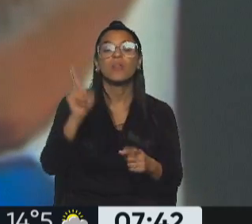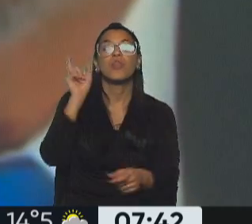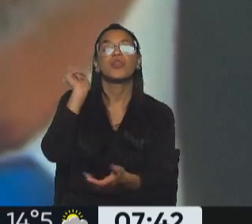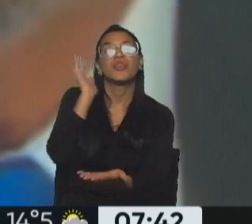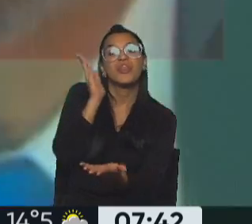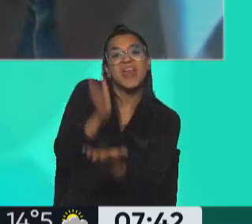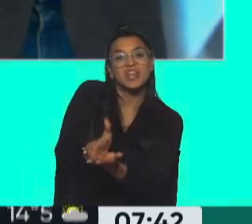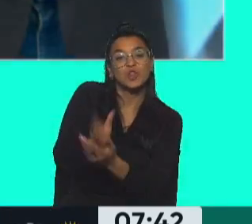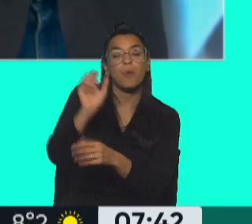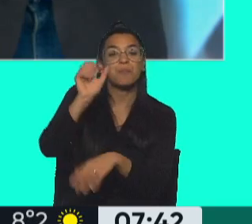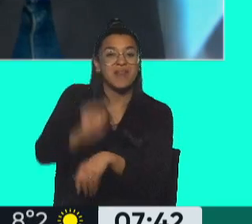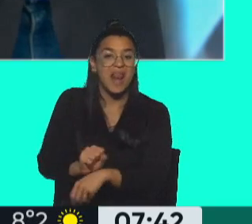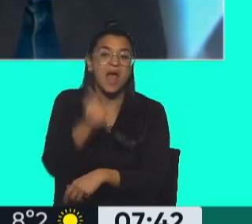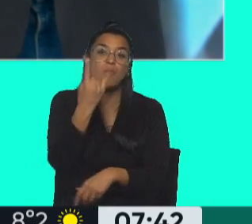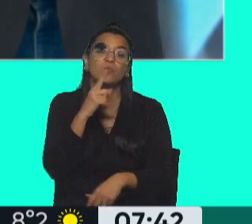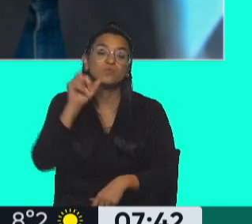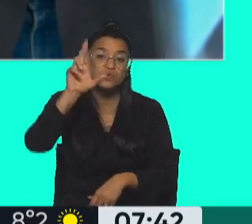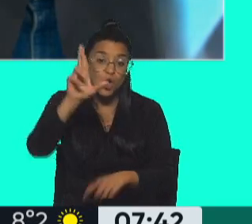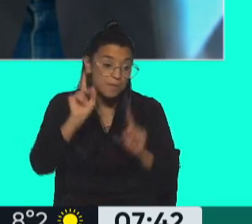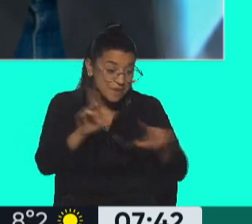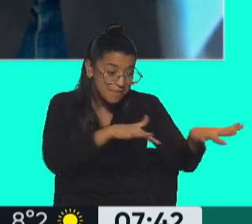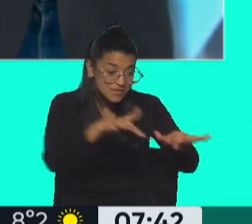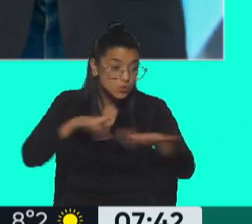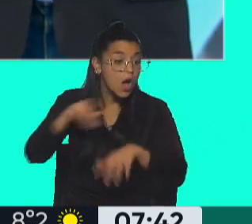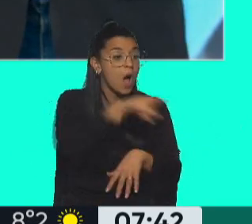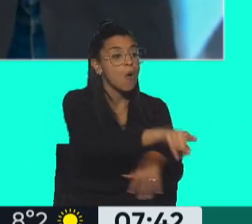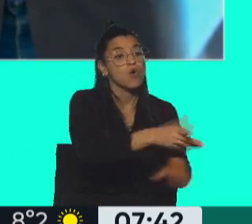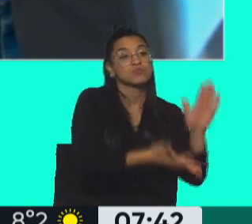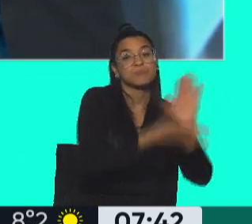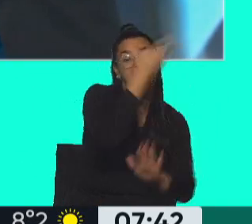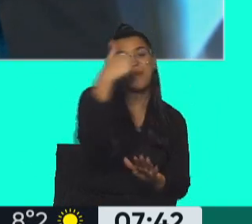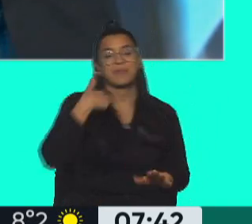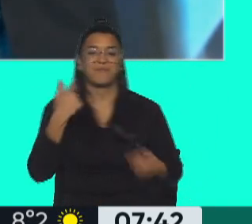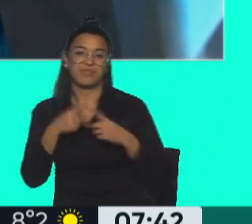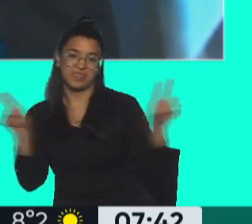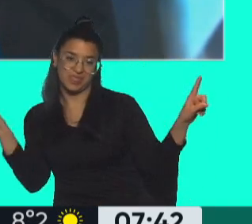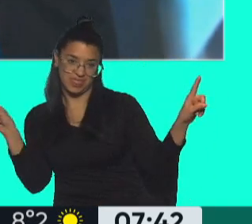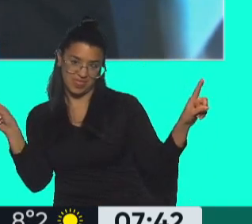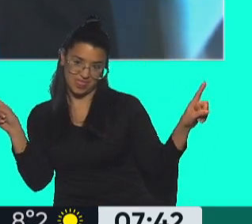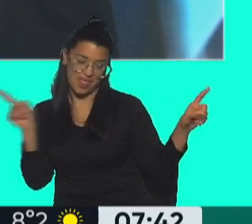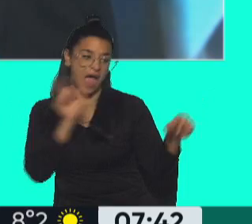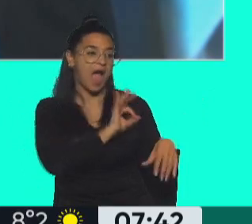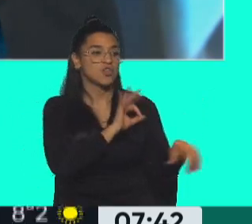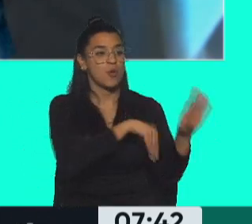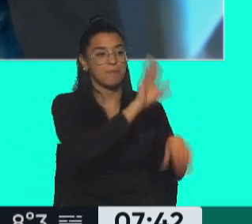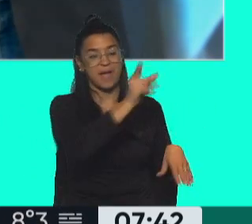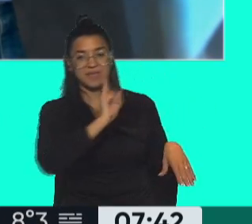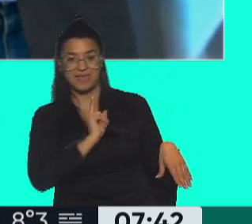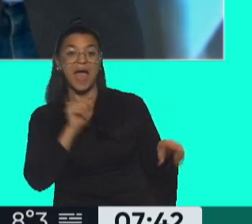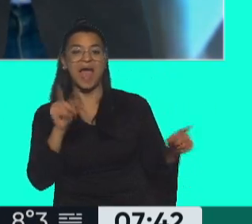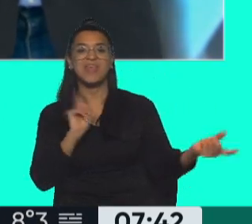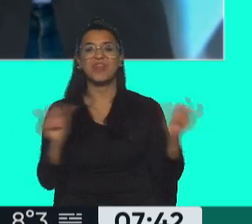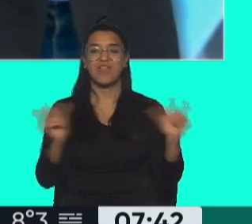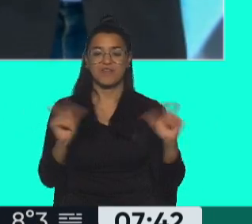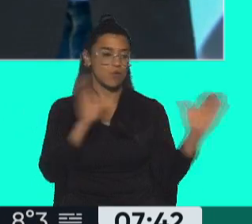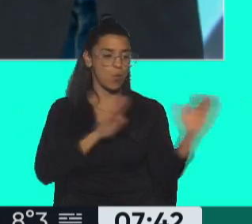de autor, es que ante ese mismo hecho, a vos te dan una pena y a mí me dan una diferencia. Eso es el delito penal de autor. Por eso lo que